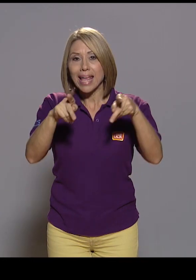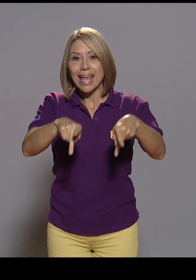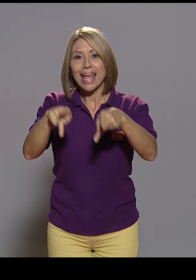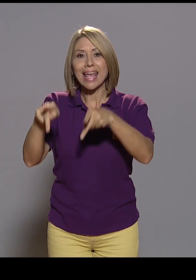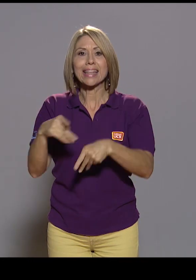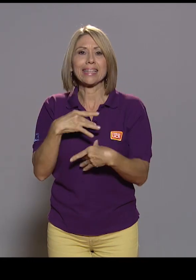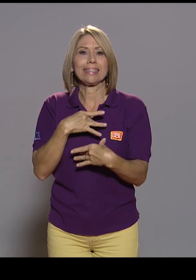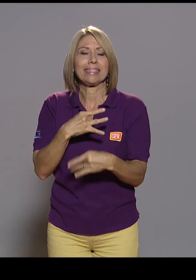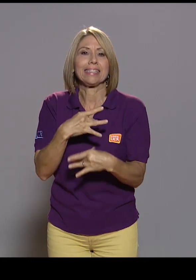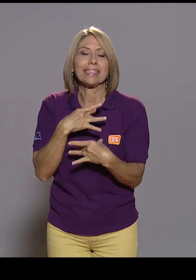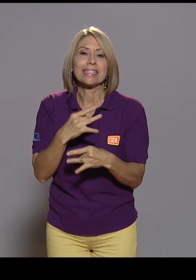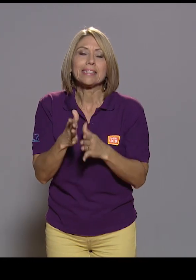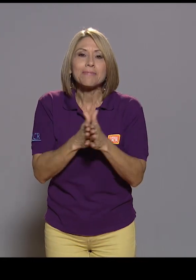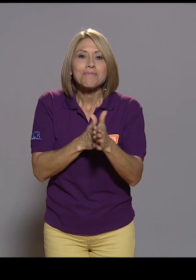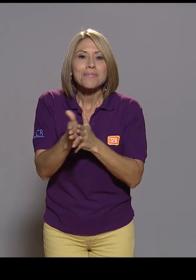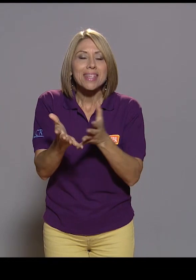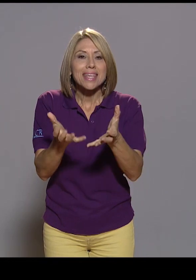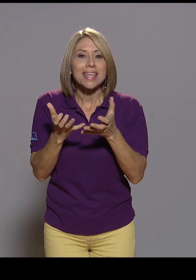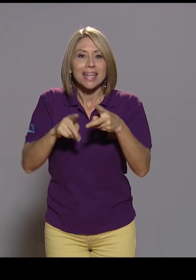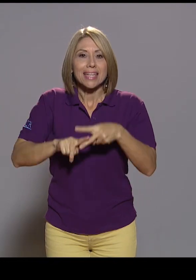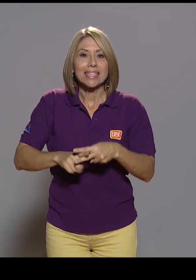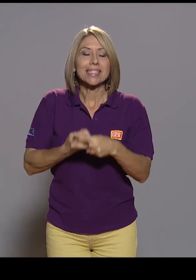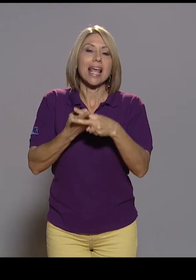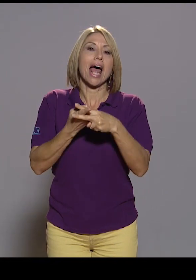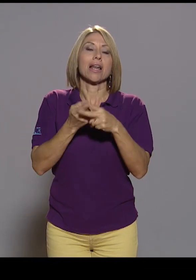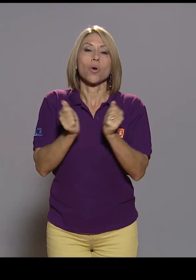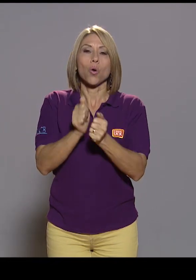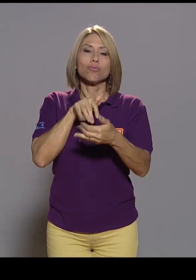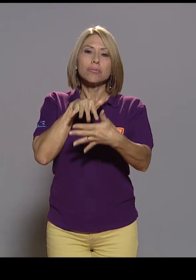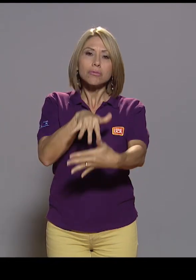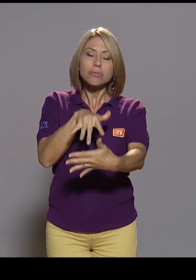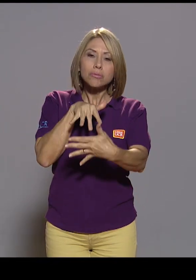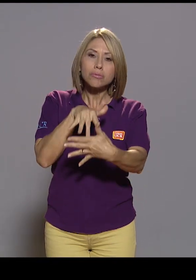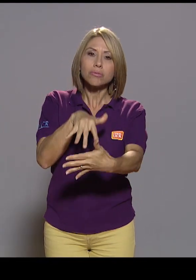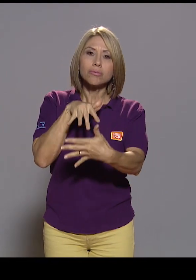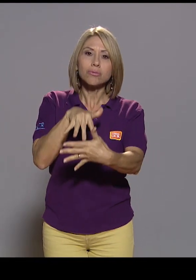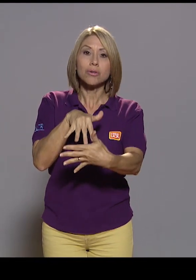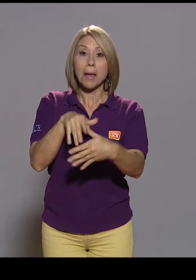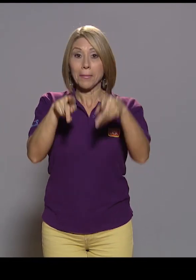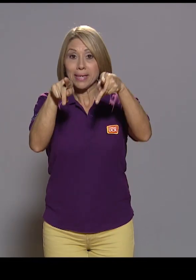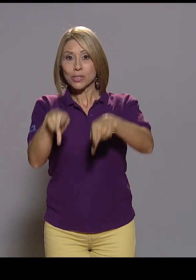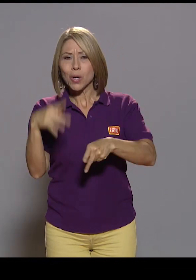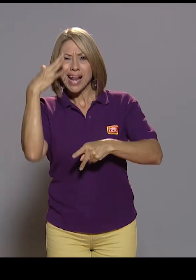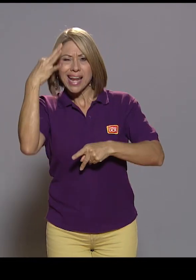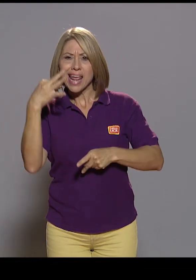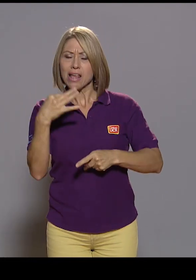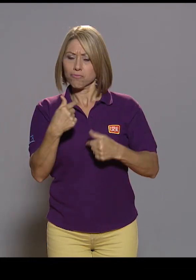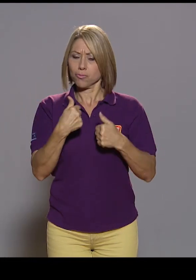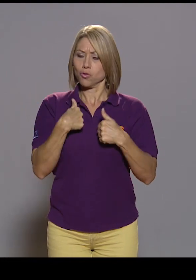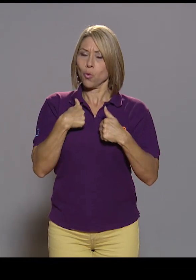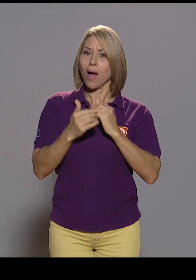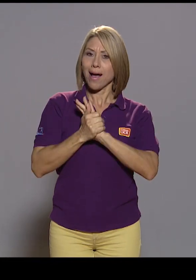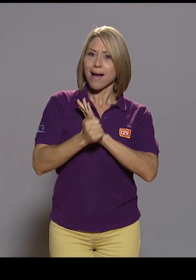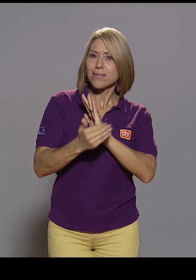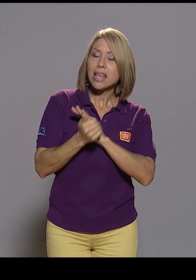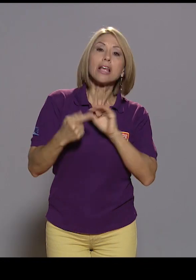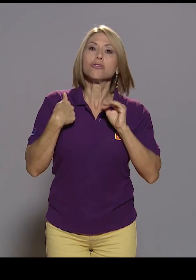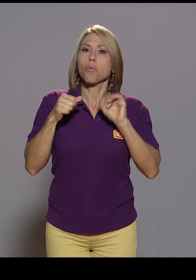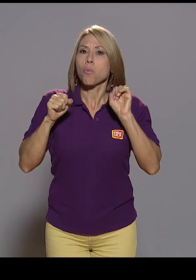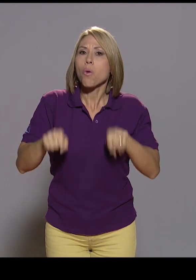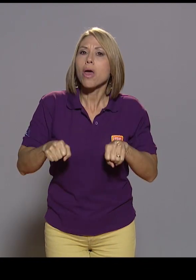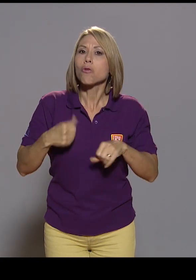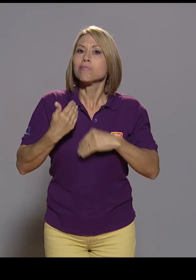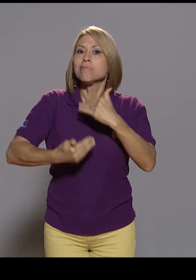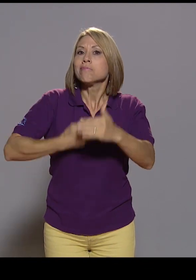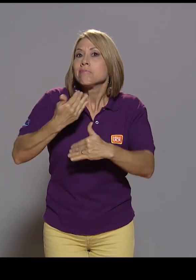en iniciar con este proceso de formación, que considera que tiene habilidades, ¿verdad?, para asumir este rol y que puede